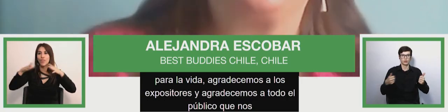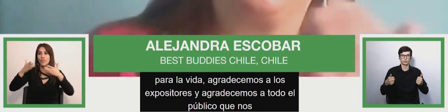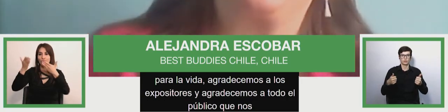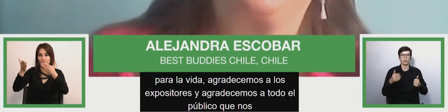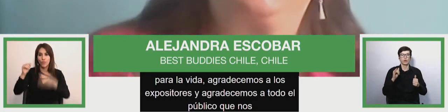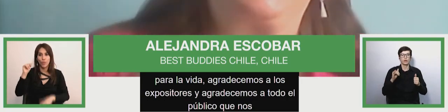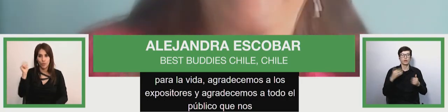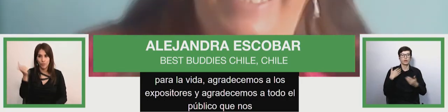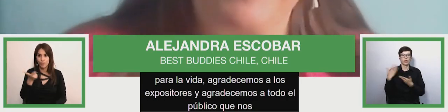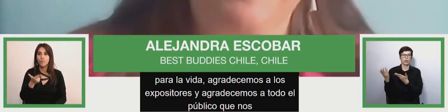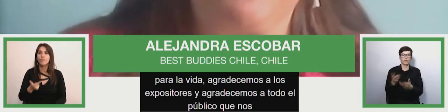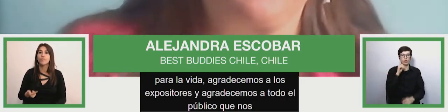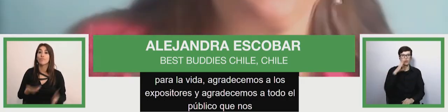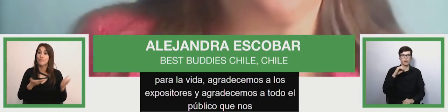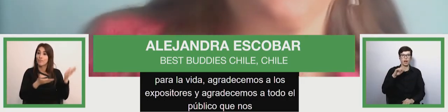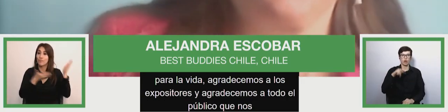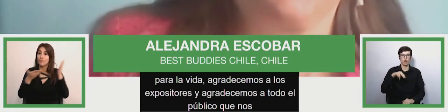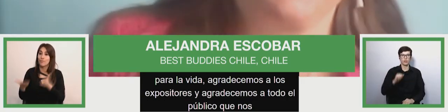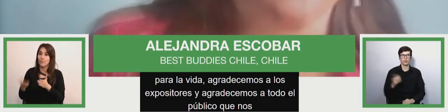y los dejo con Carolina